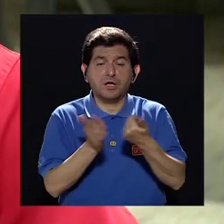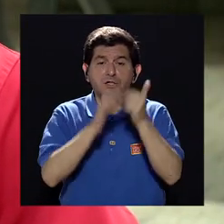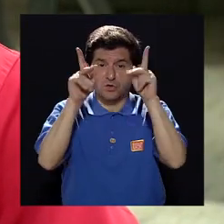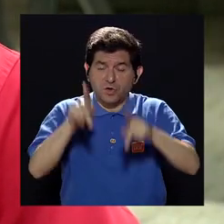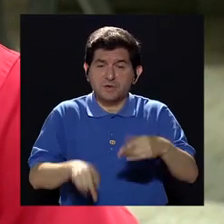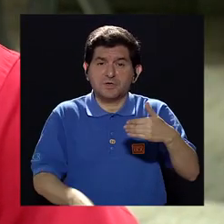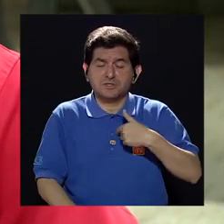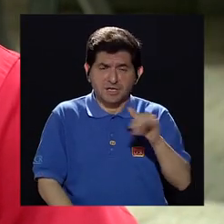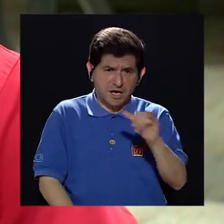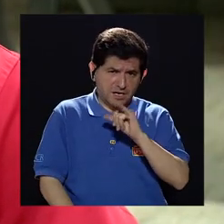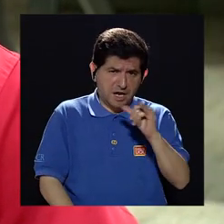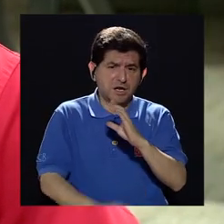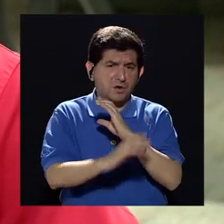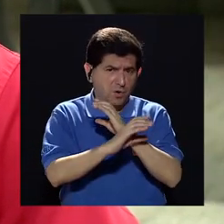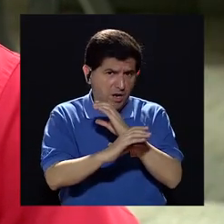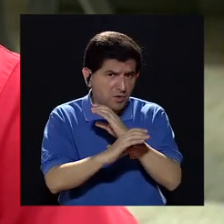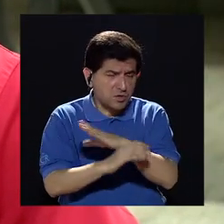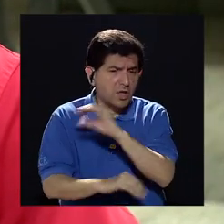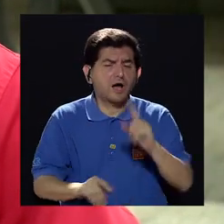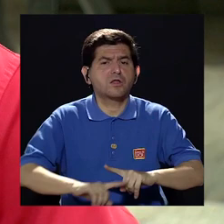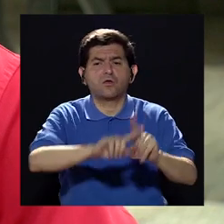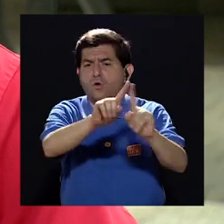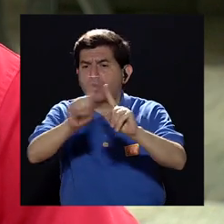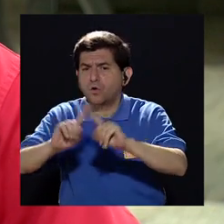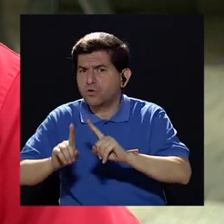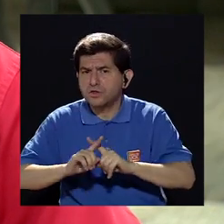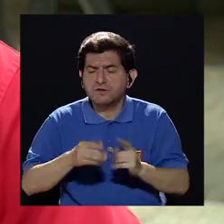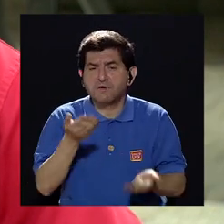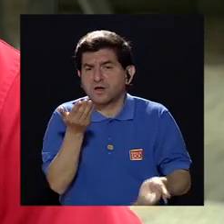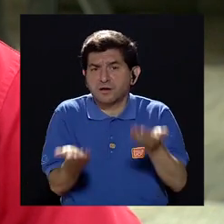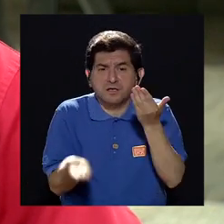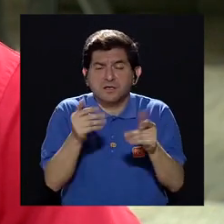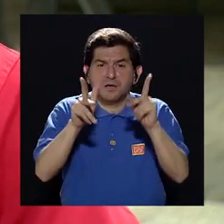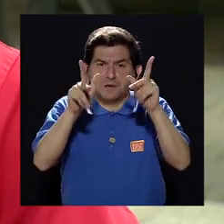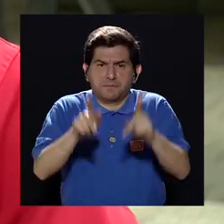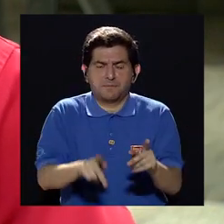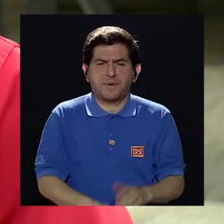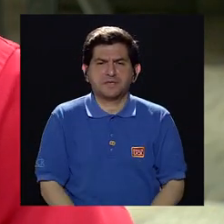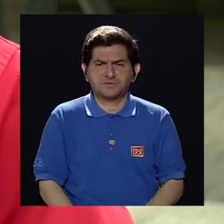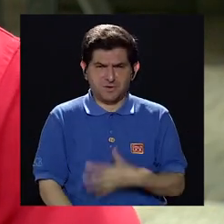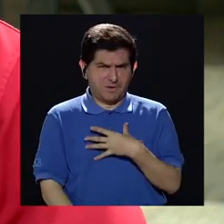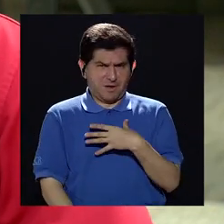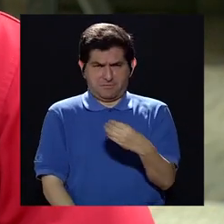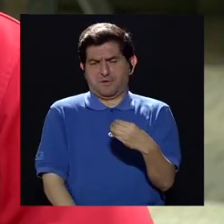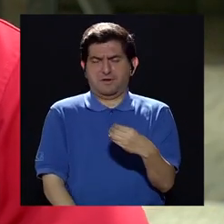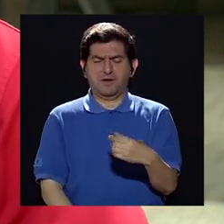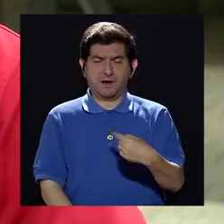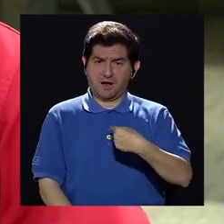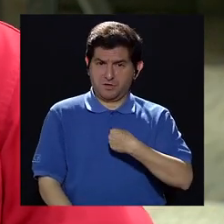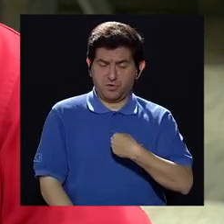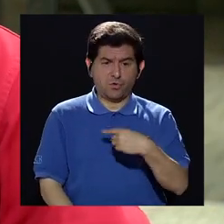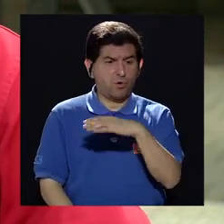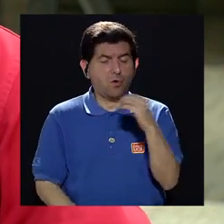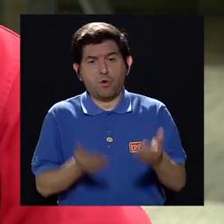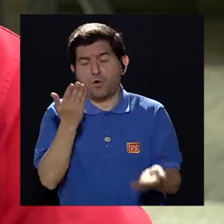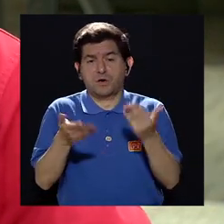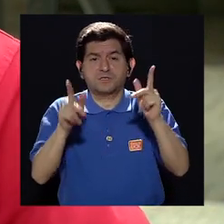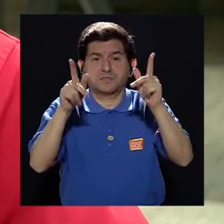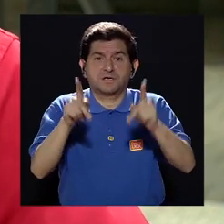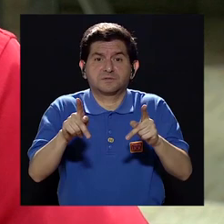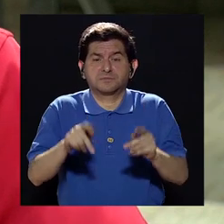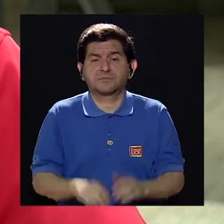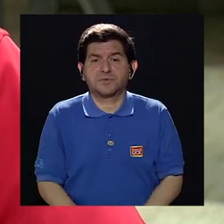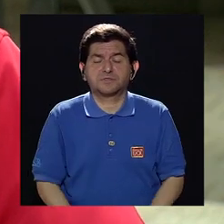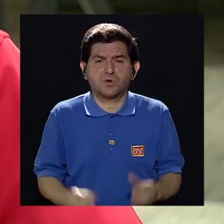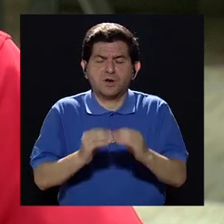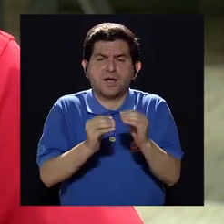personas tienen que tener los mismos cuidados o es diferente, por ejemplo, para una persona muy blanquita como yo o para una